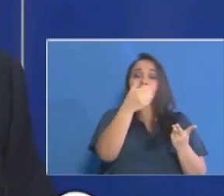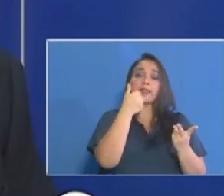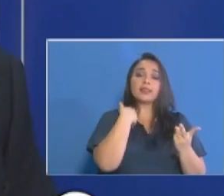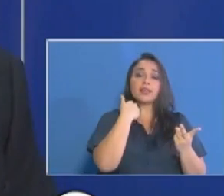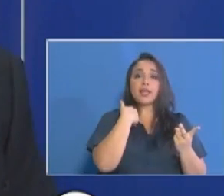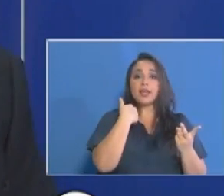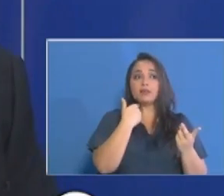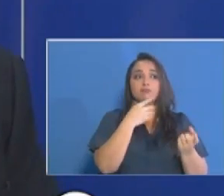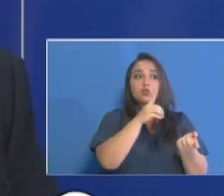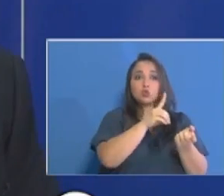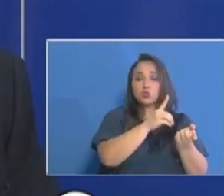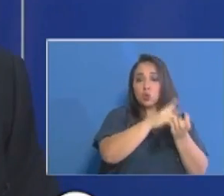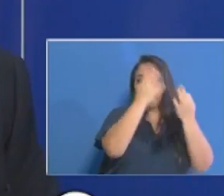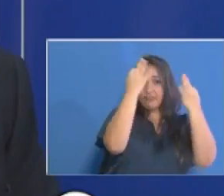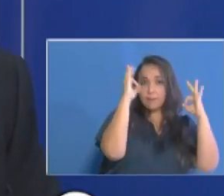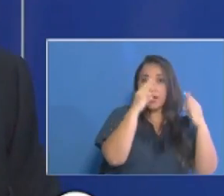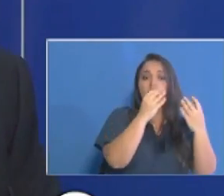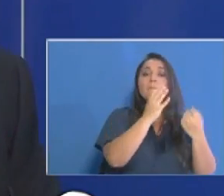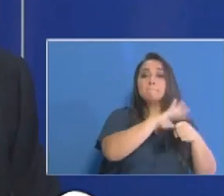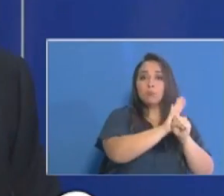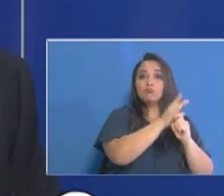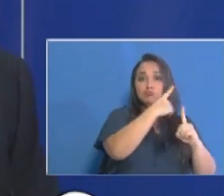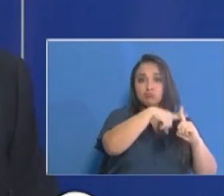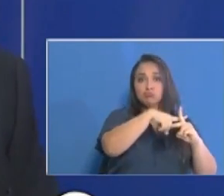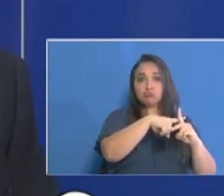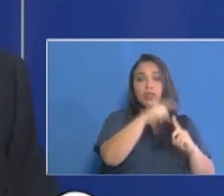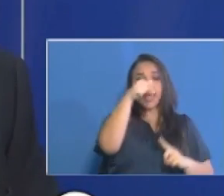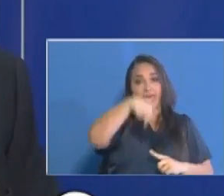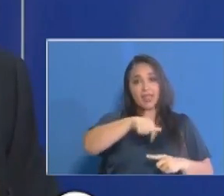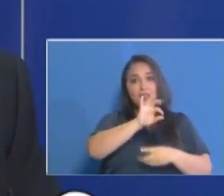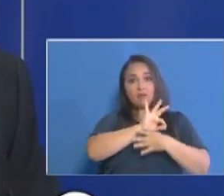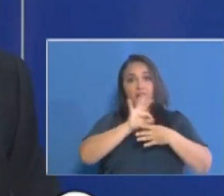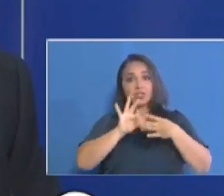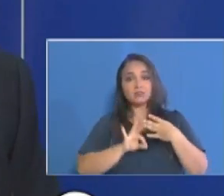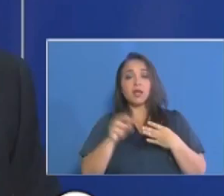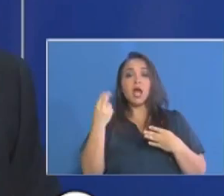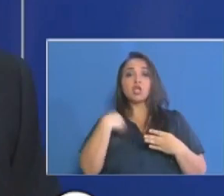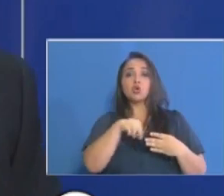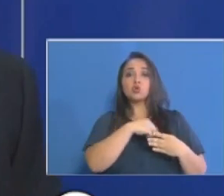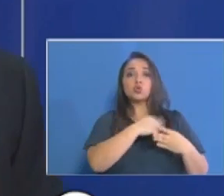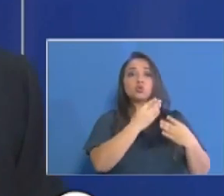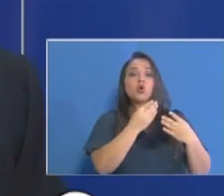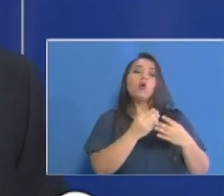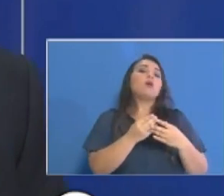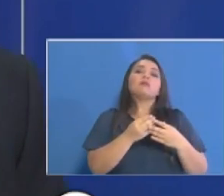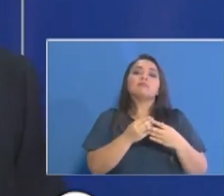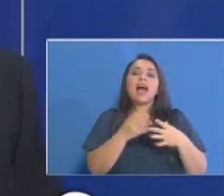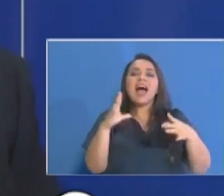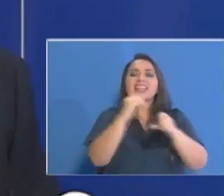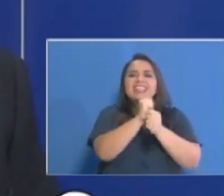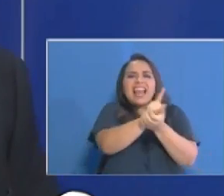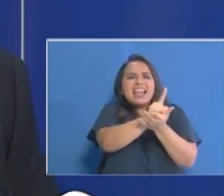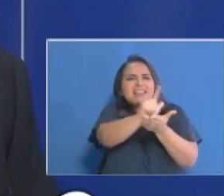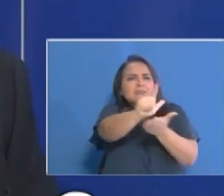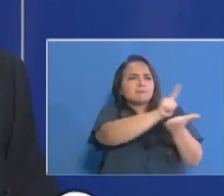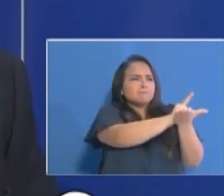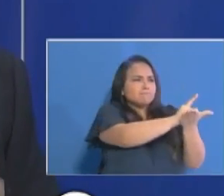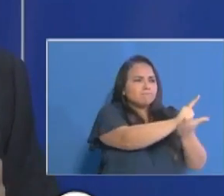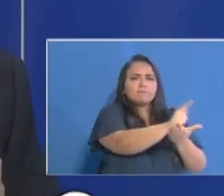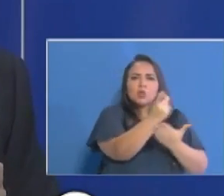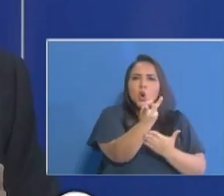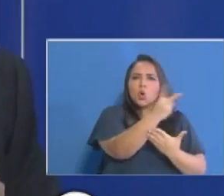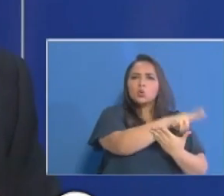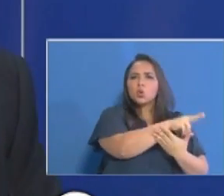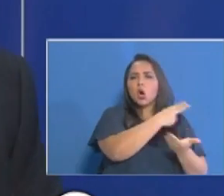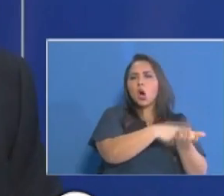positivos y estaremos durante este fin de semana haciendo una descontaminación profunda de estas instalaciones